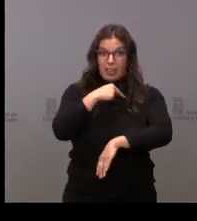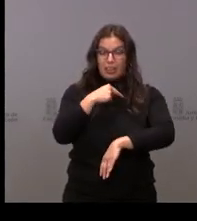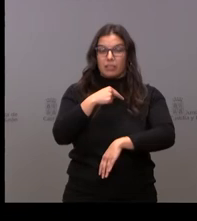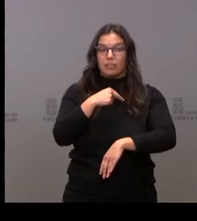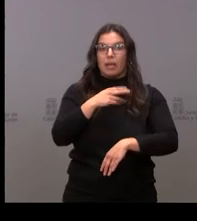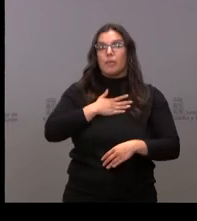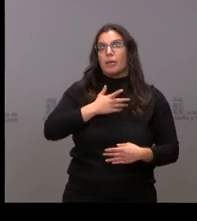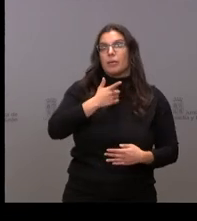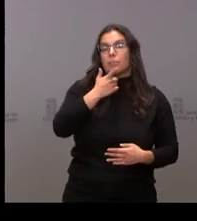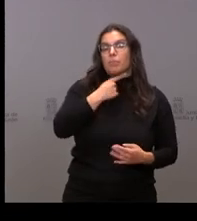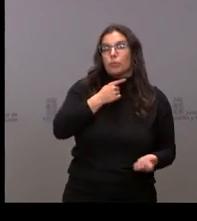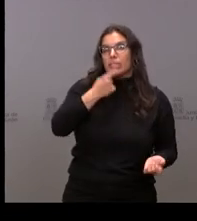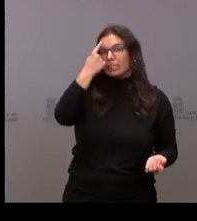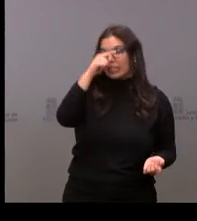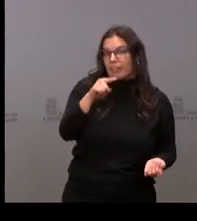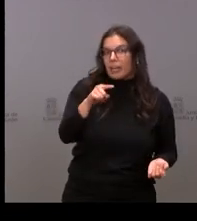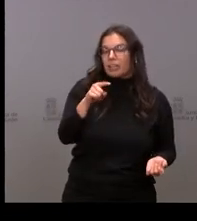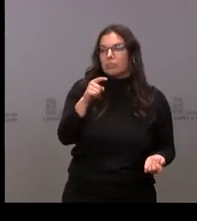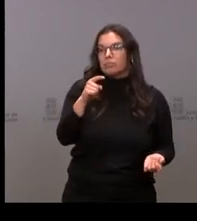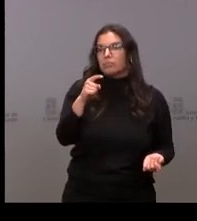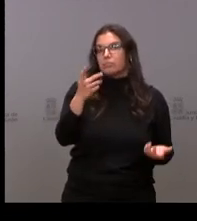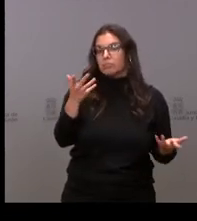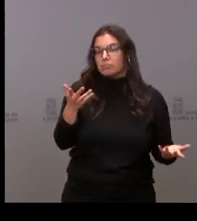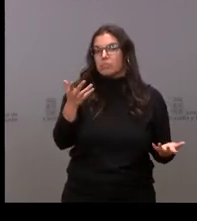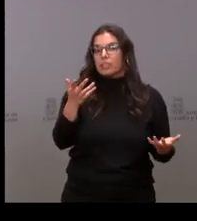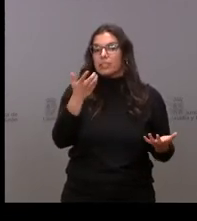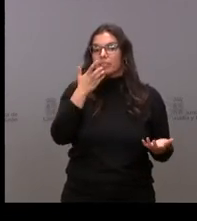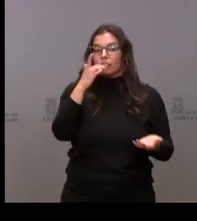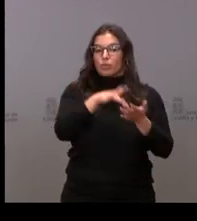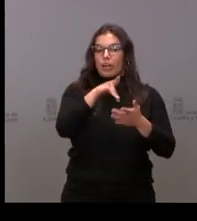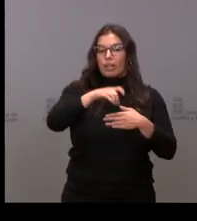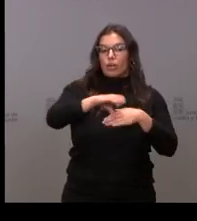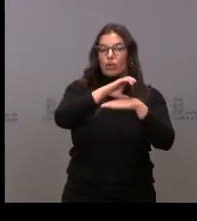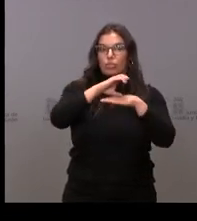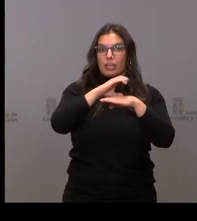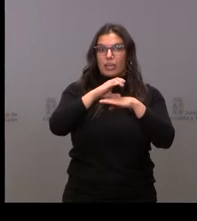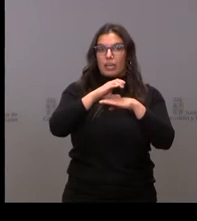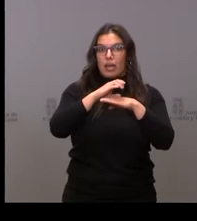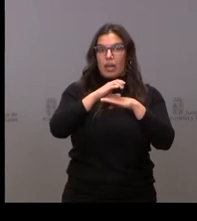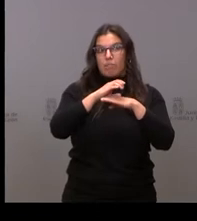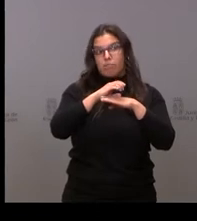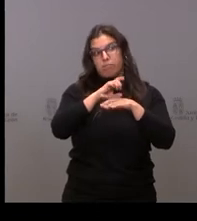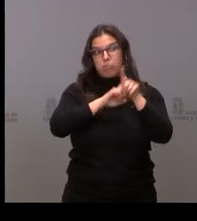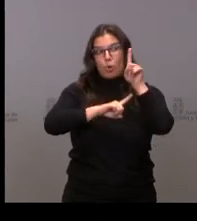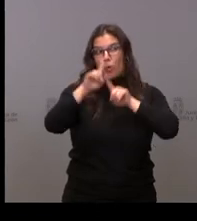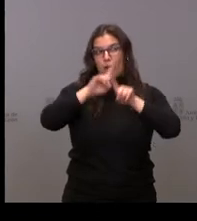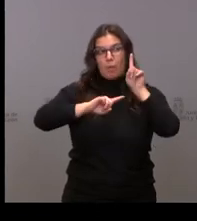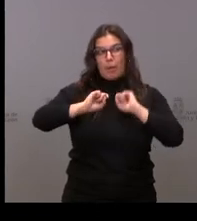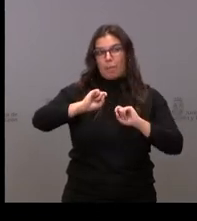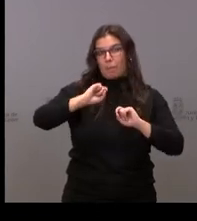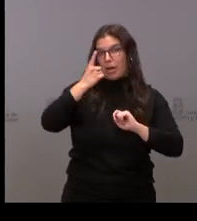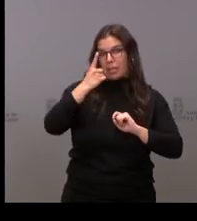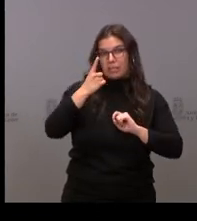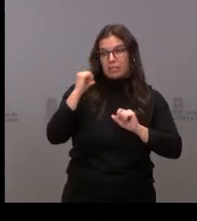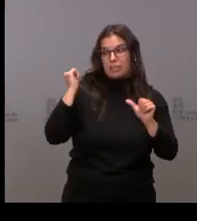A mí me gustaría saber si, teniendo en cuenta que ha sido la consejería que más polémica entre comillas se ha creado en los